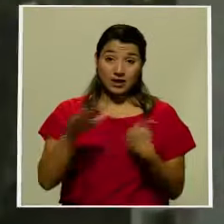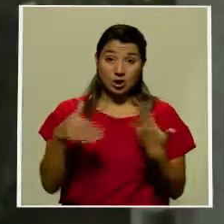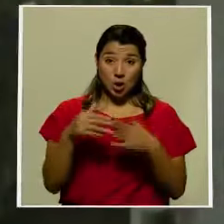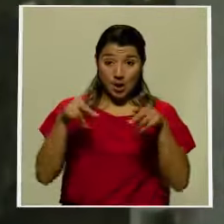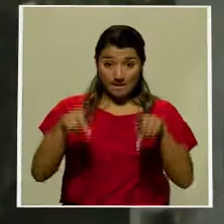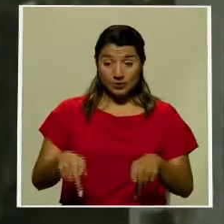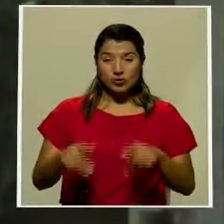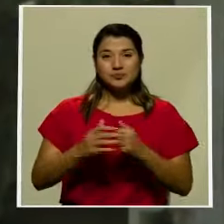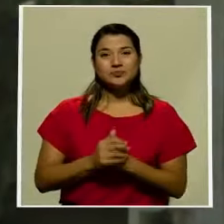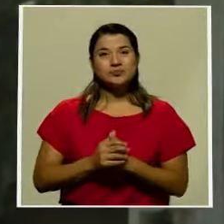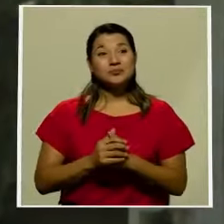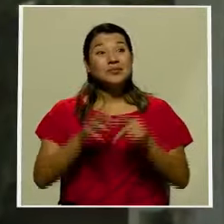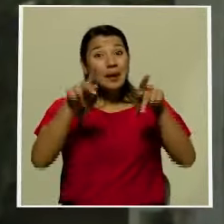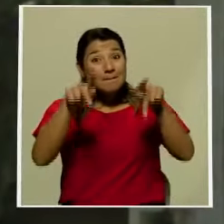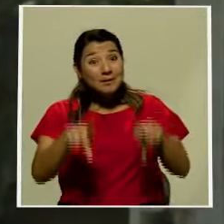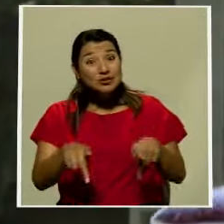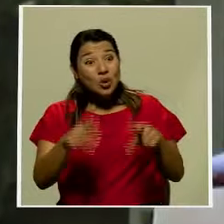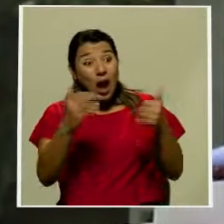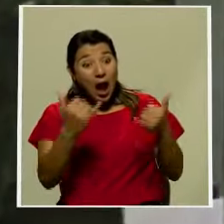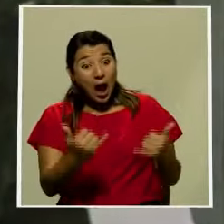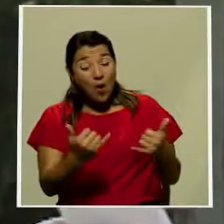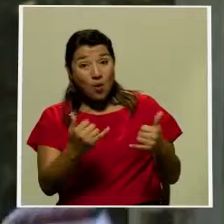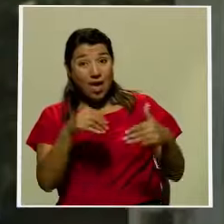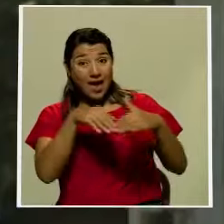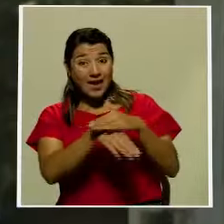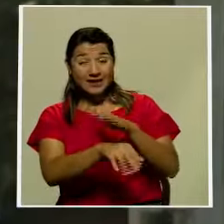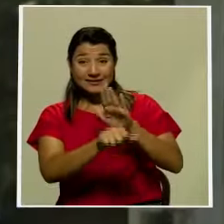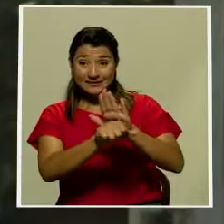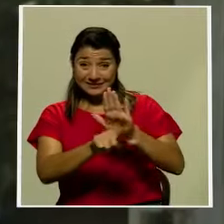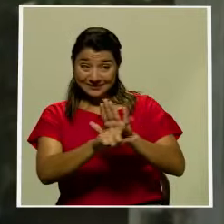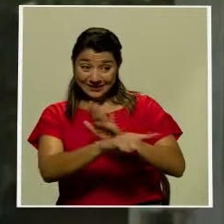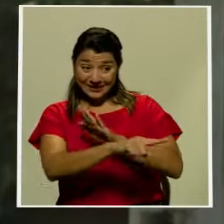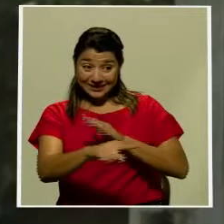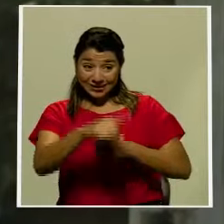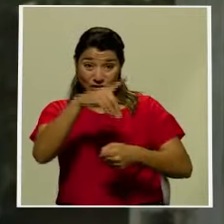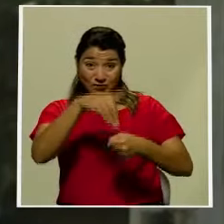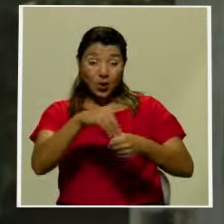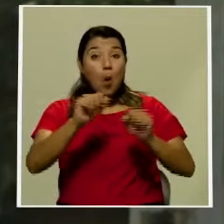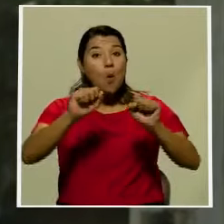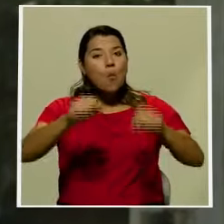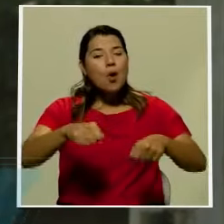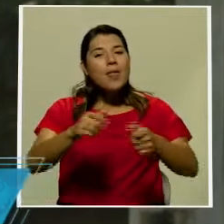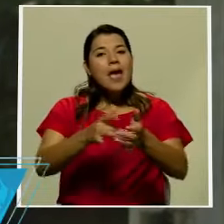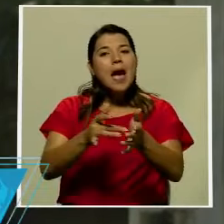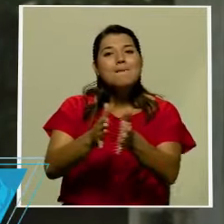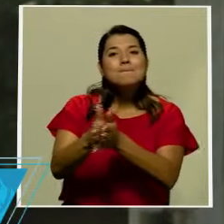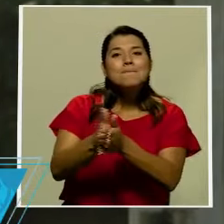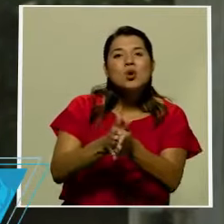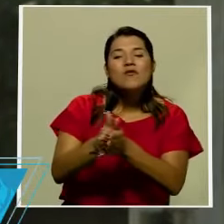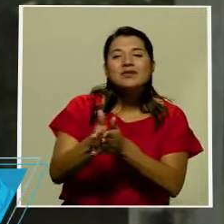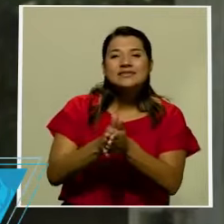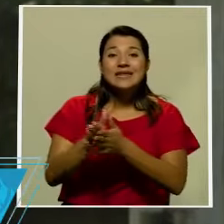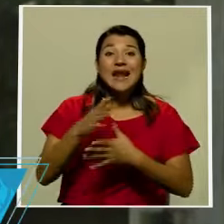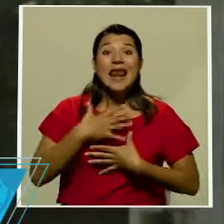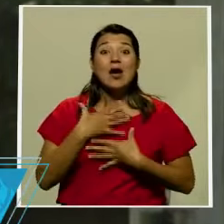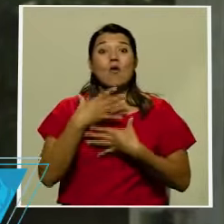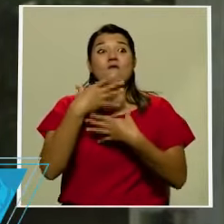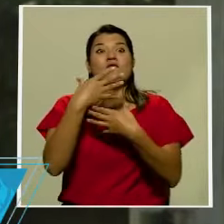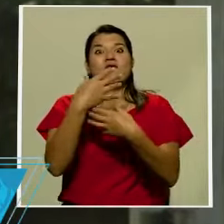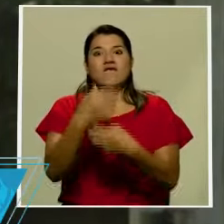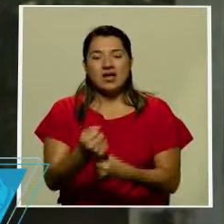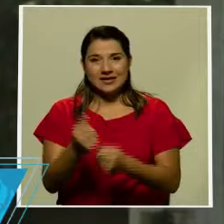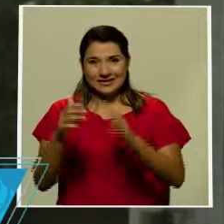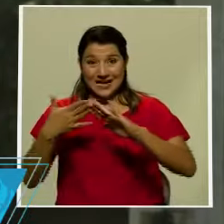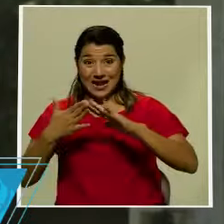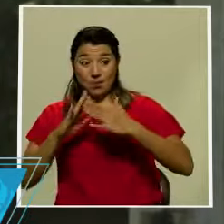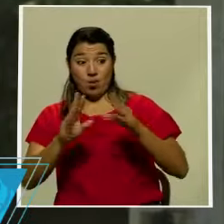Las personas que están en el Congreso en este momento podrían aprovechar esa confianza que se está depositando para tomar decisiones que le van a